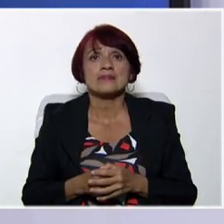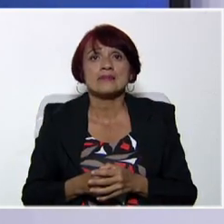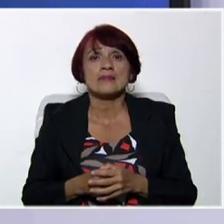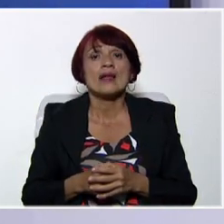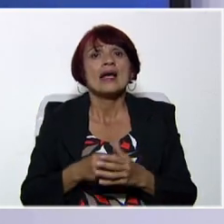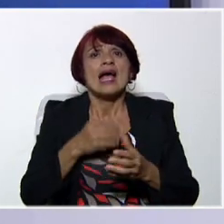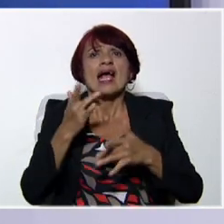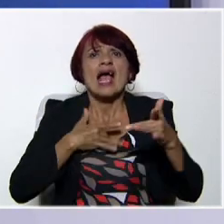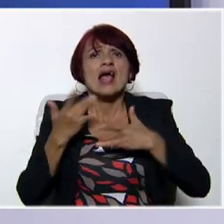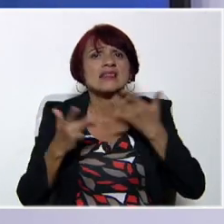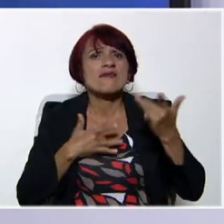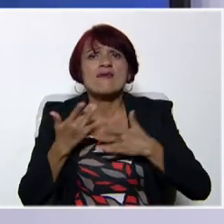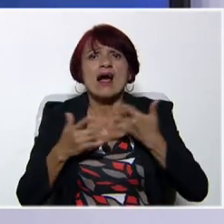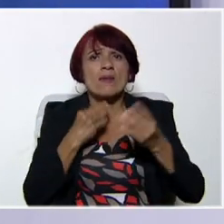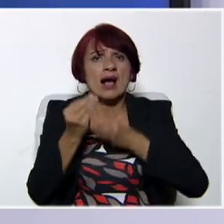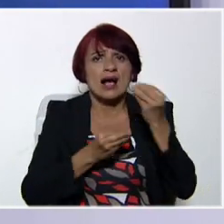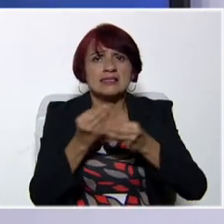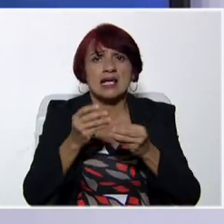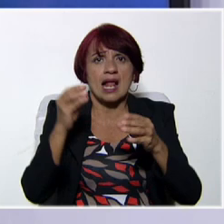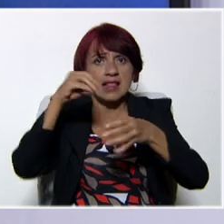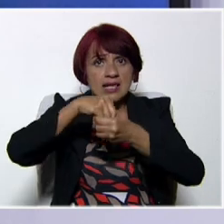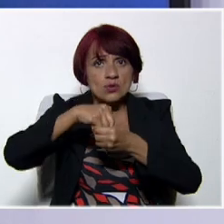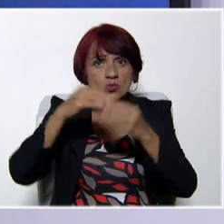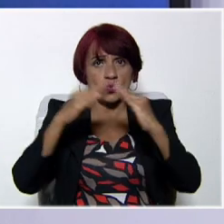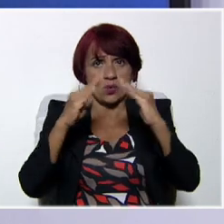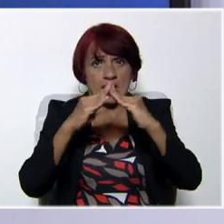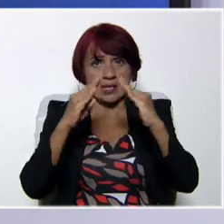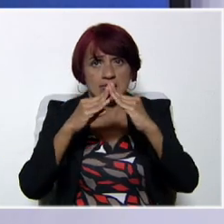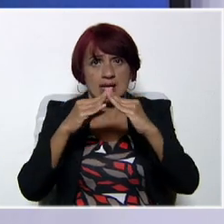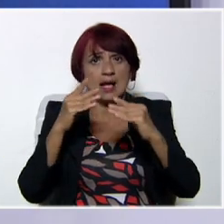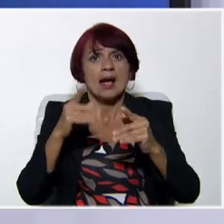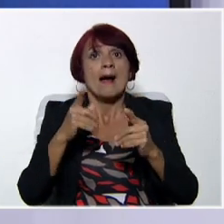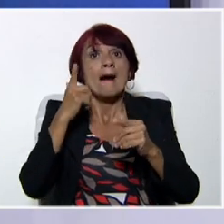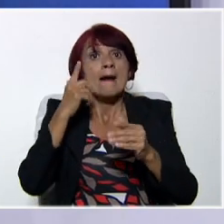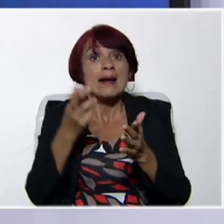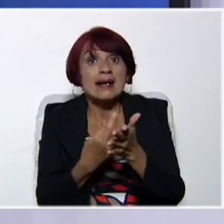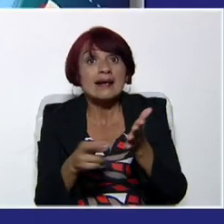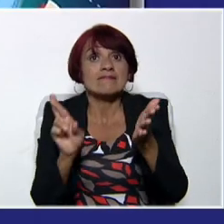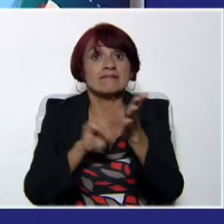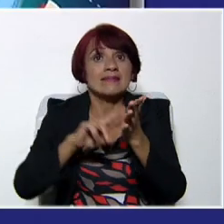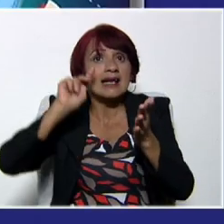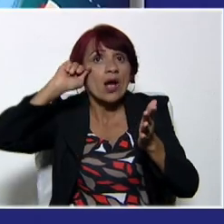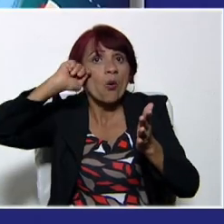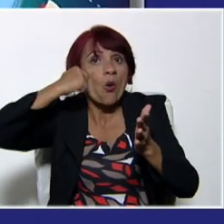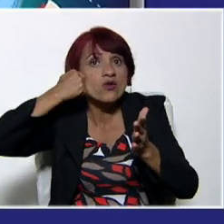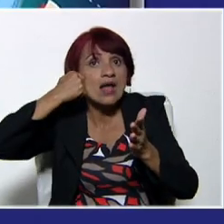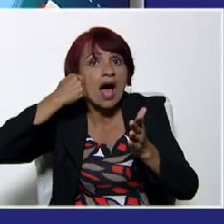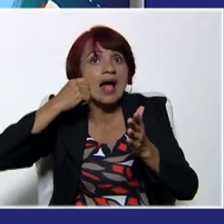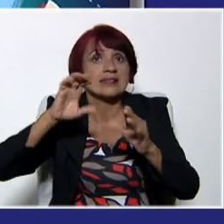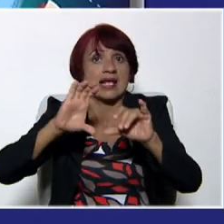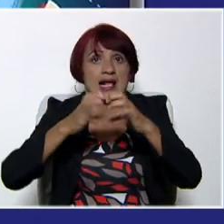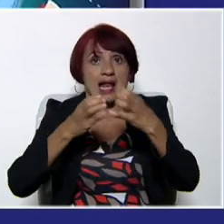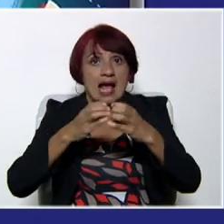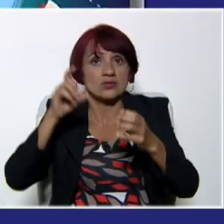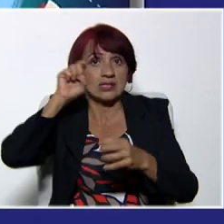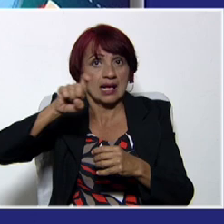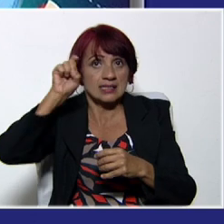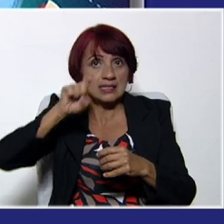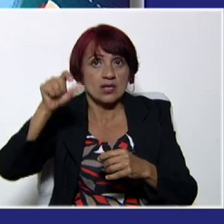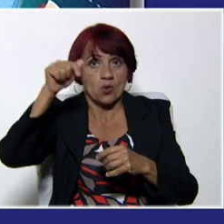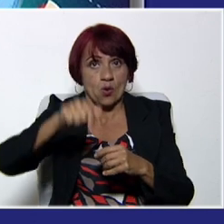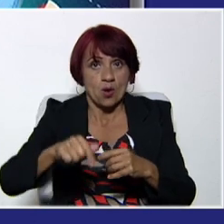¿Qué actividad van a realizar ustedes en casa para repasar la clase que acabamos de ver? Las